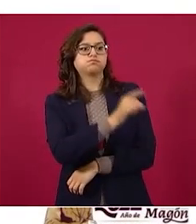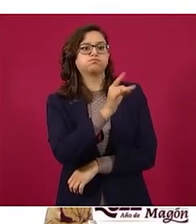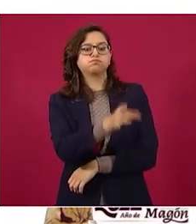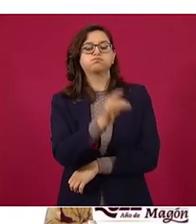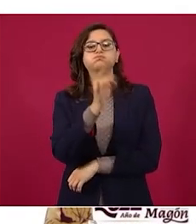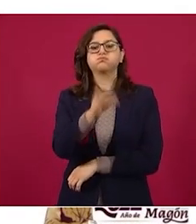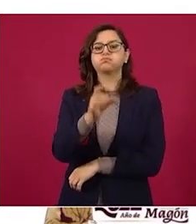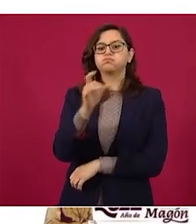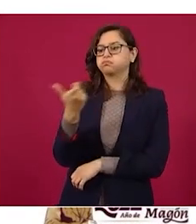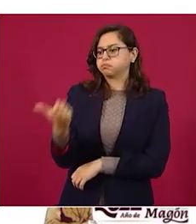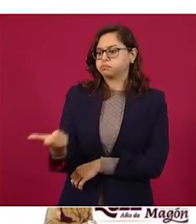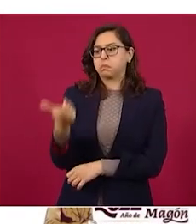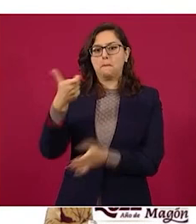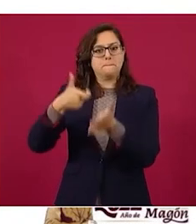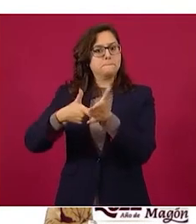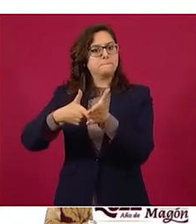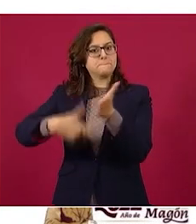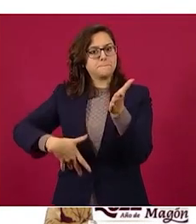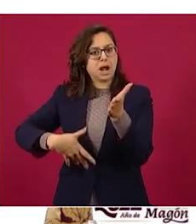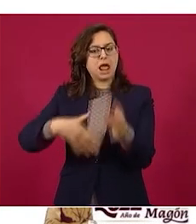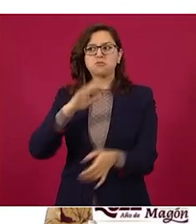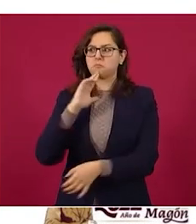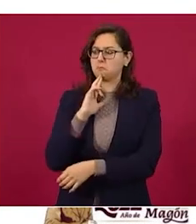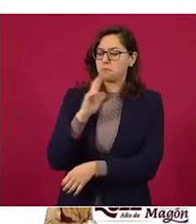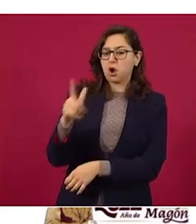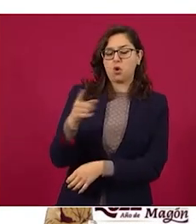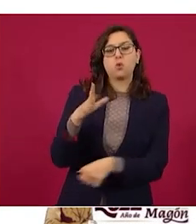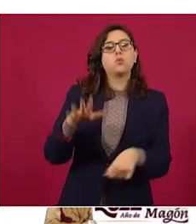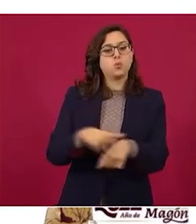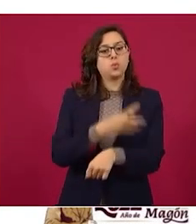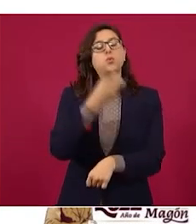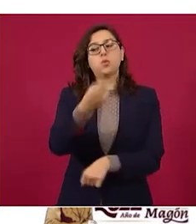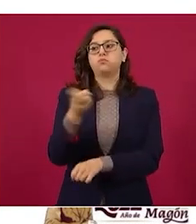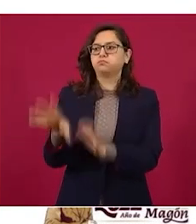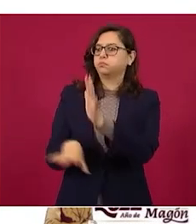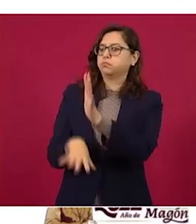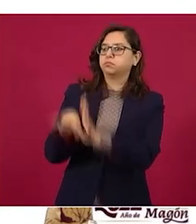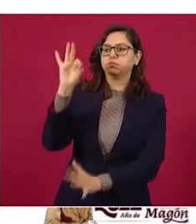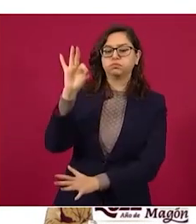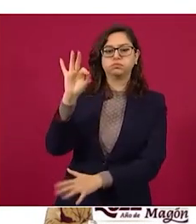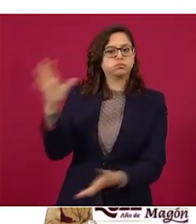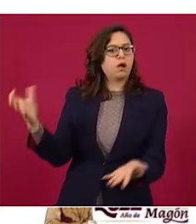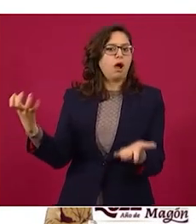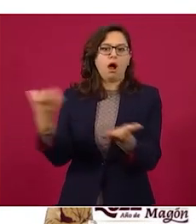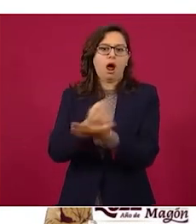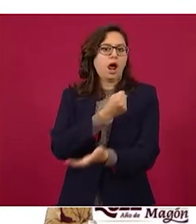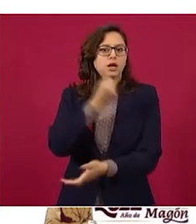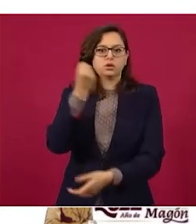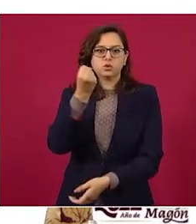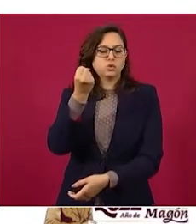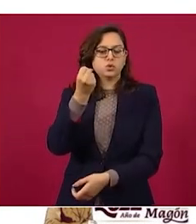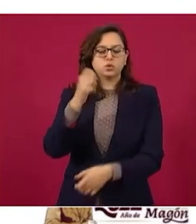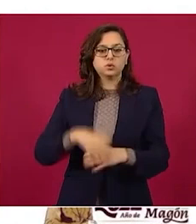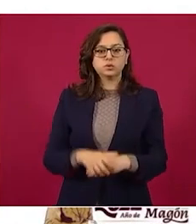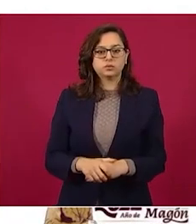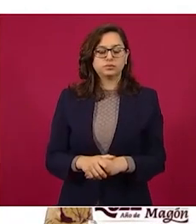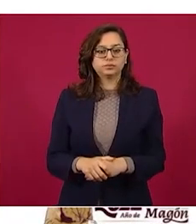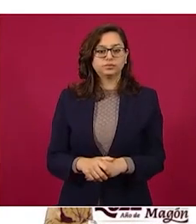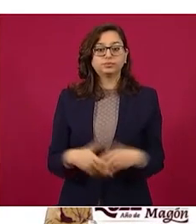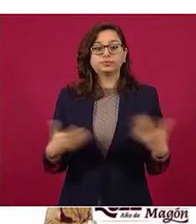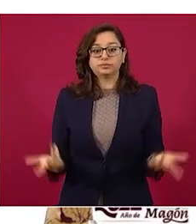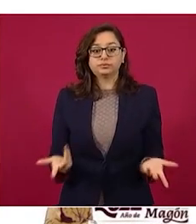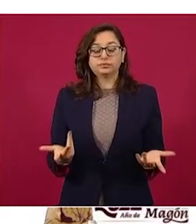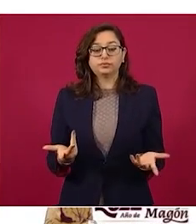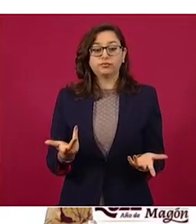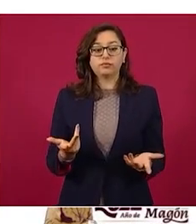las mejores condiciones económicas para Pemex en primer lugar lo sacó de las dos